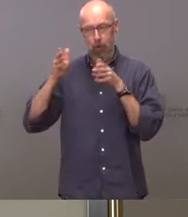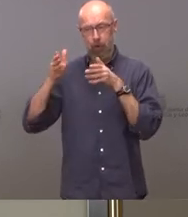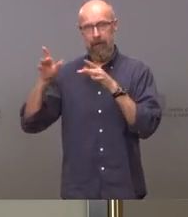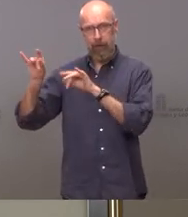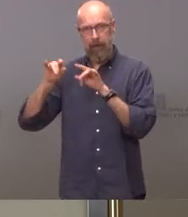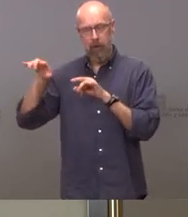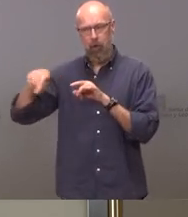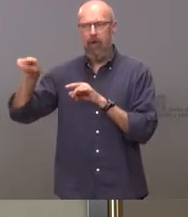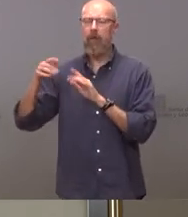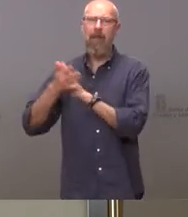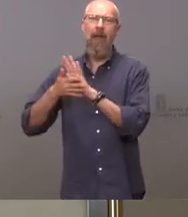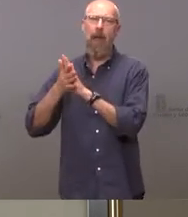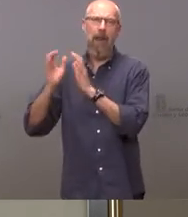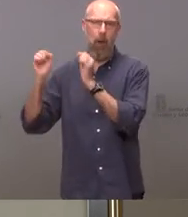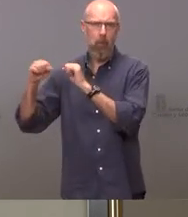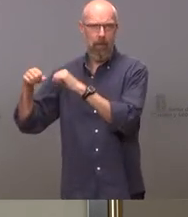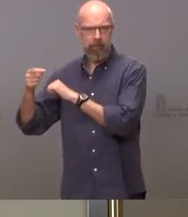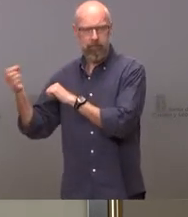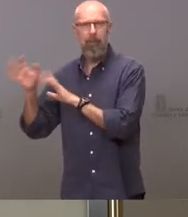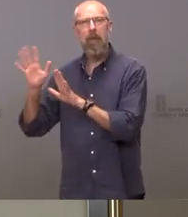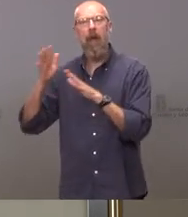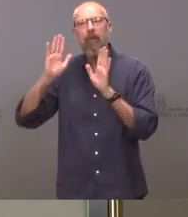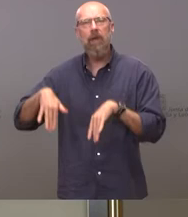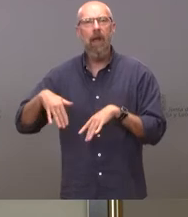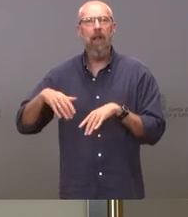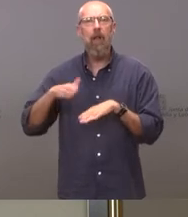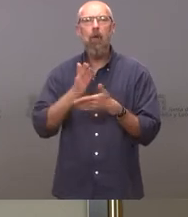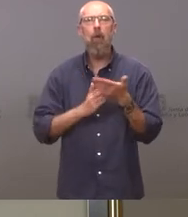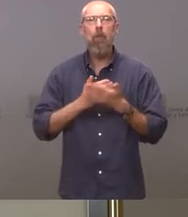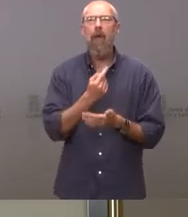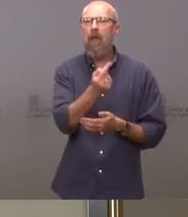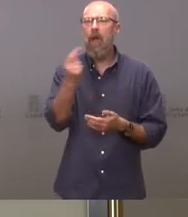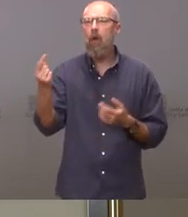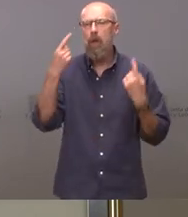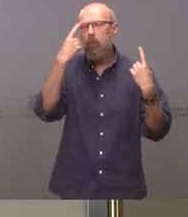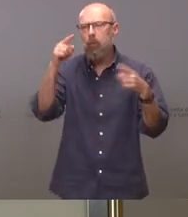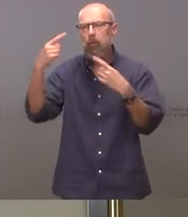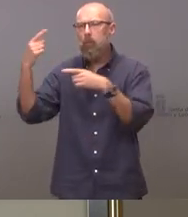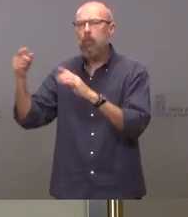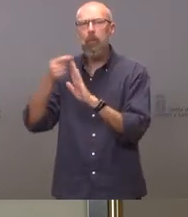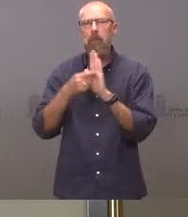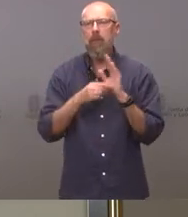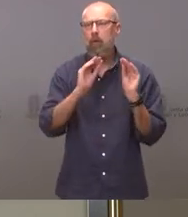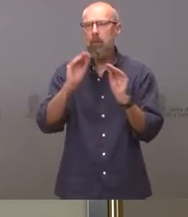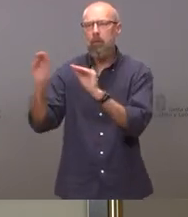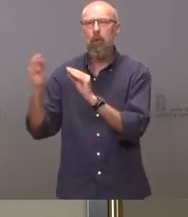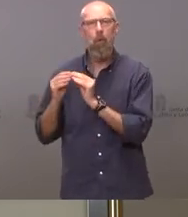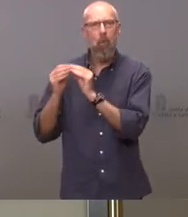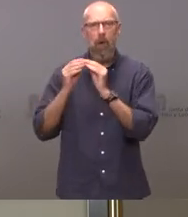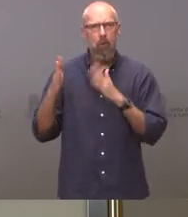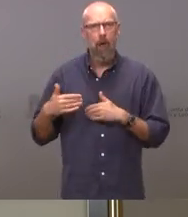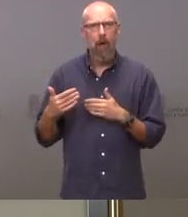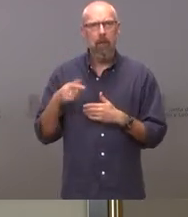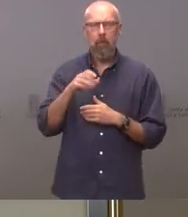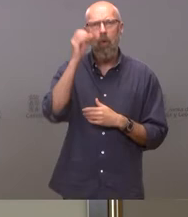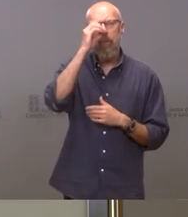que se habla de acuerdos pero el acuerdo es que cada comunidad hace lo que quiere y decide qué medidas poner aquí no hablamos de consenso me gustaría una valoración